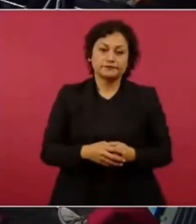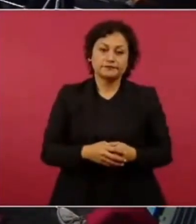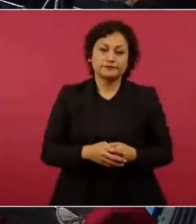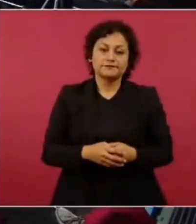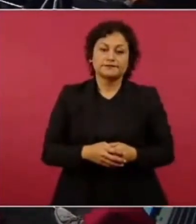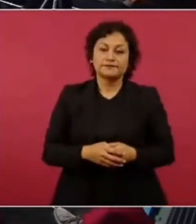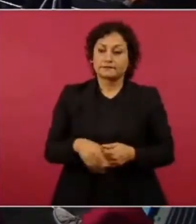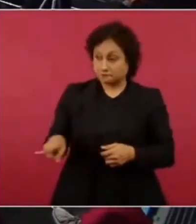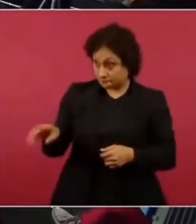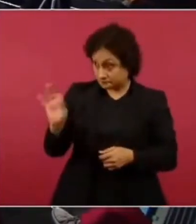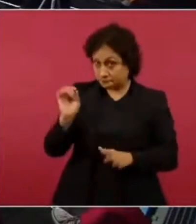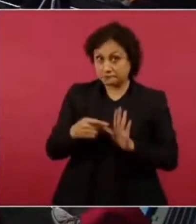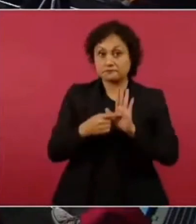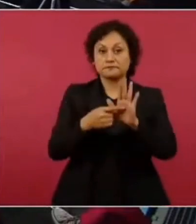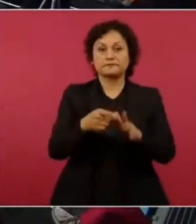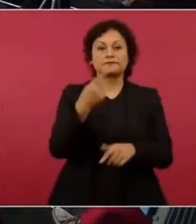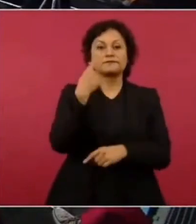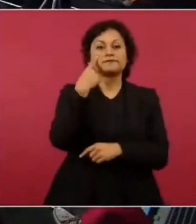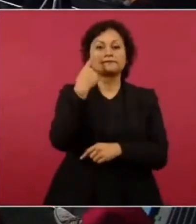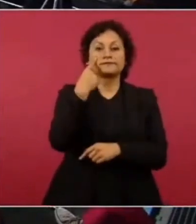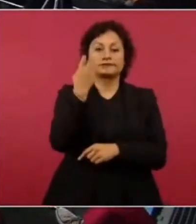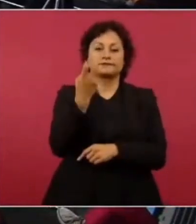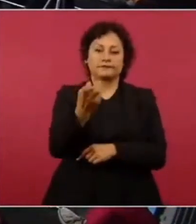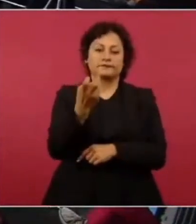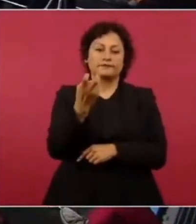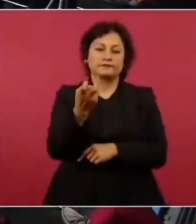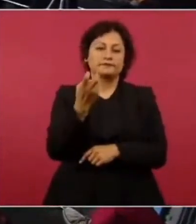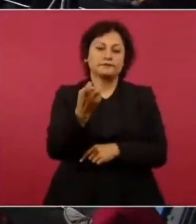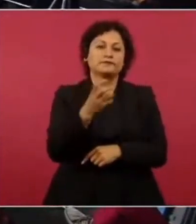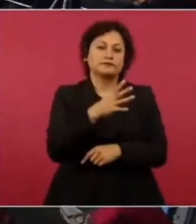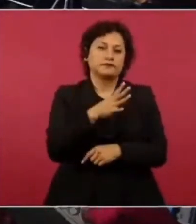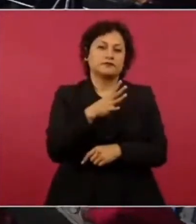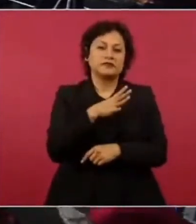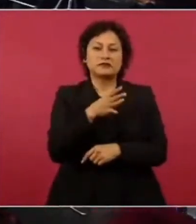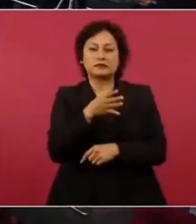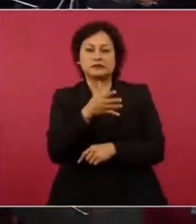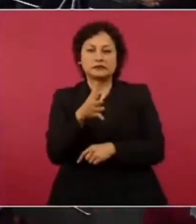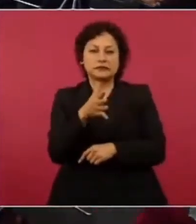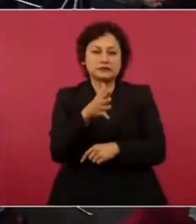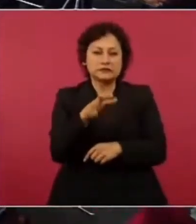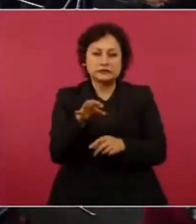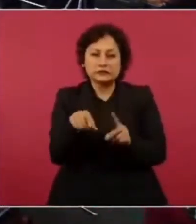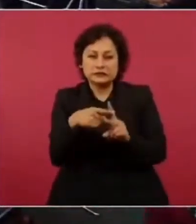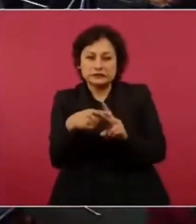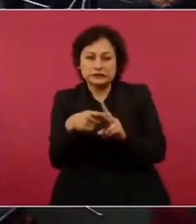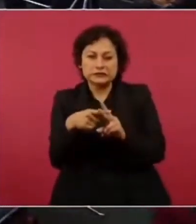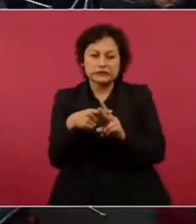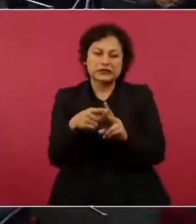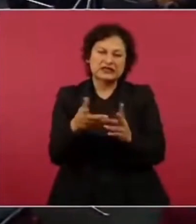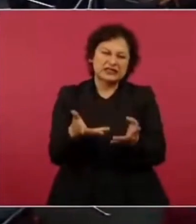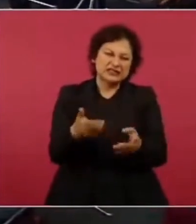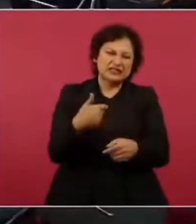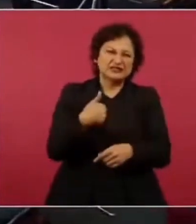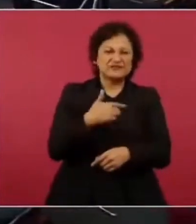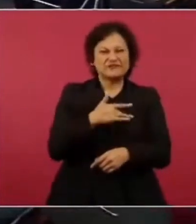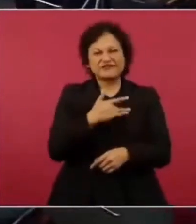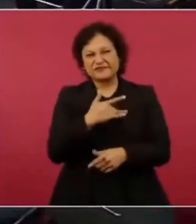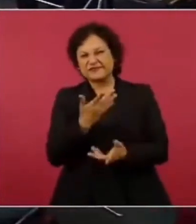y aquí hay un sesgo nada más que no me conformo porque además la aplican igual en todos lados